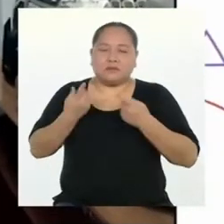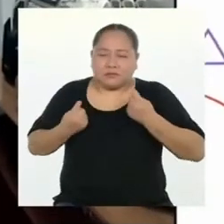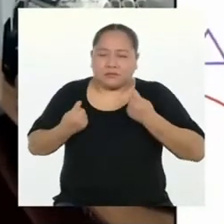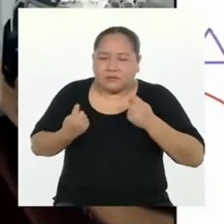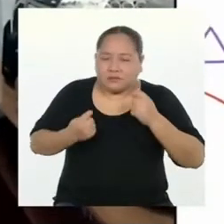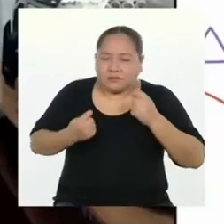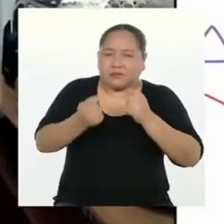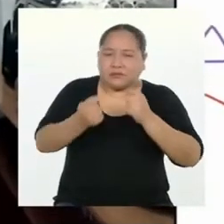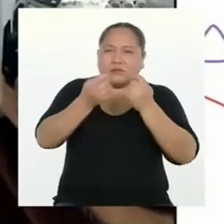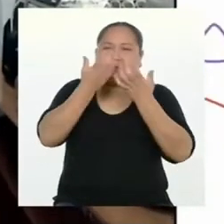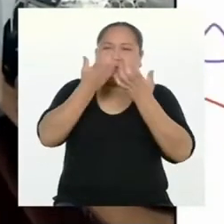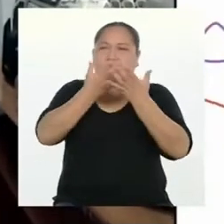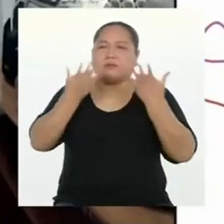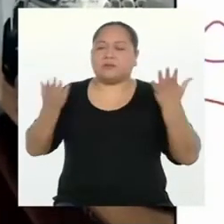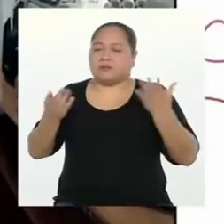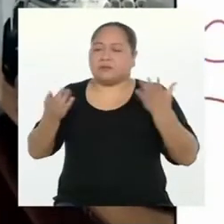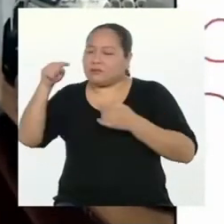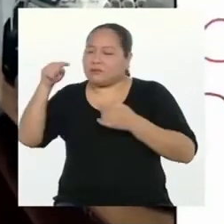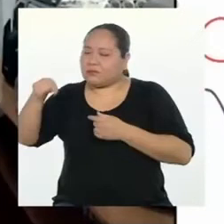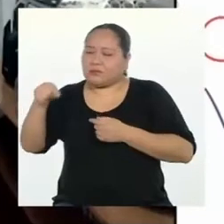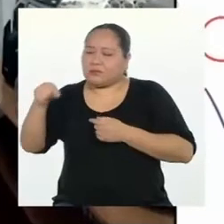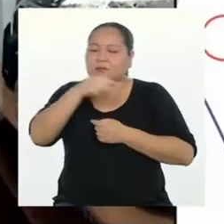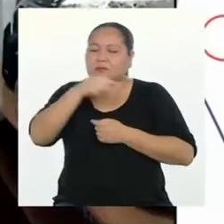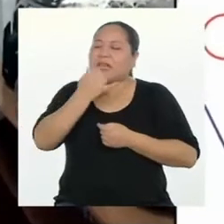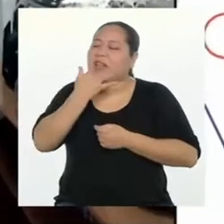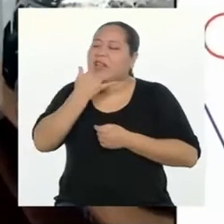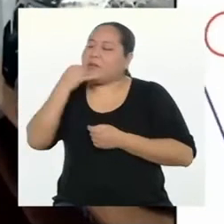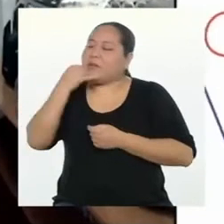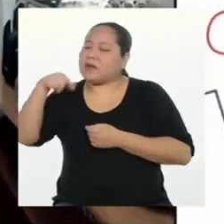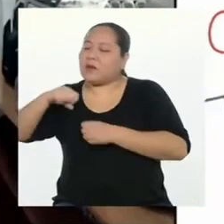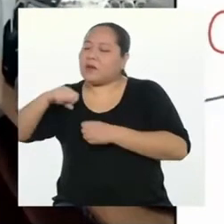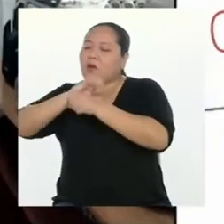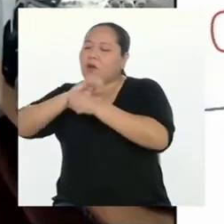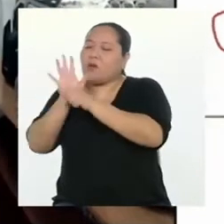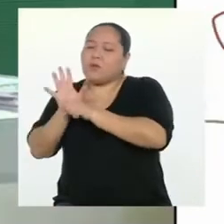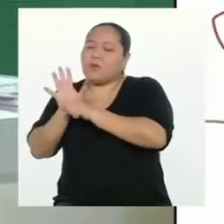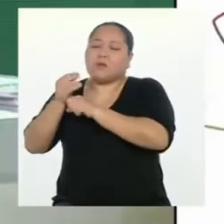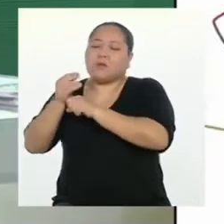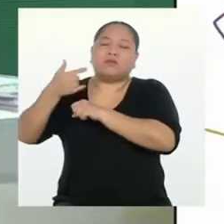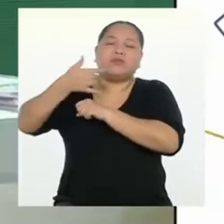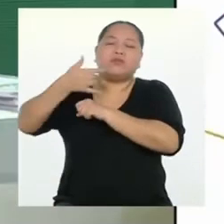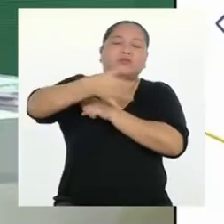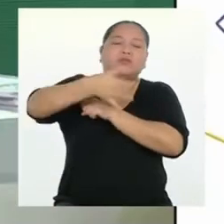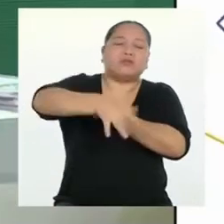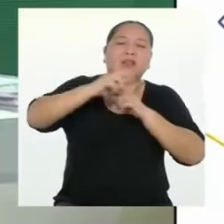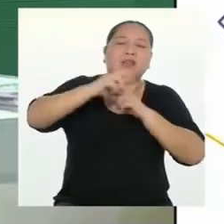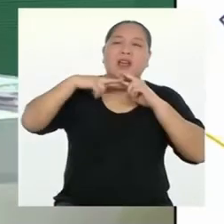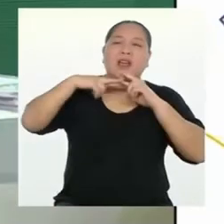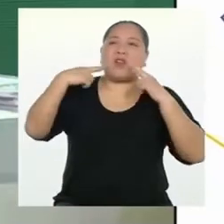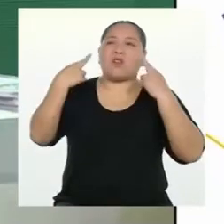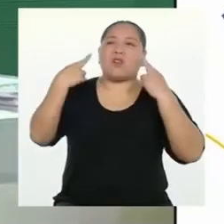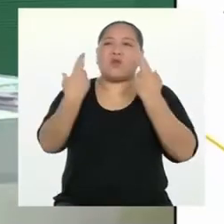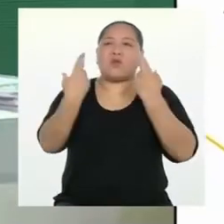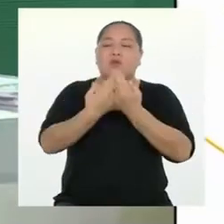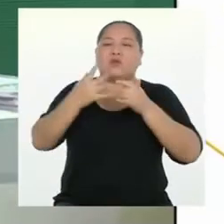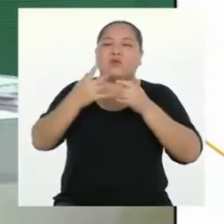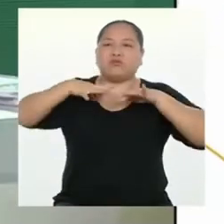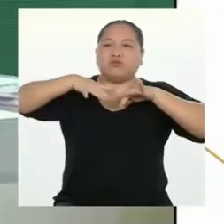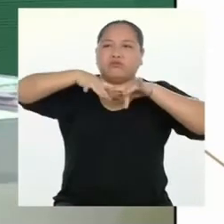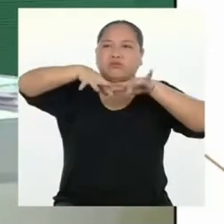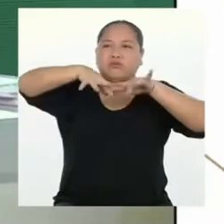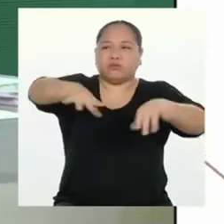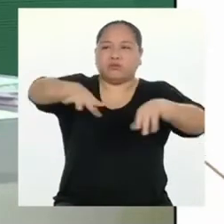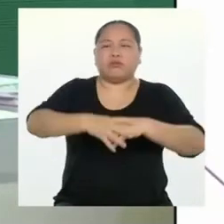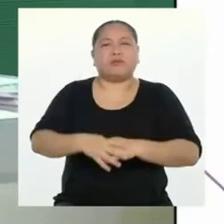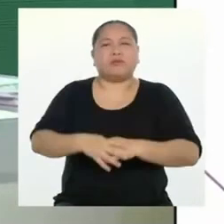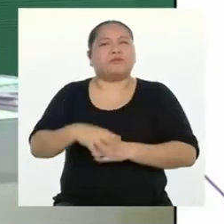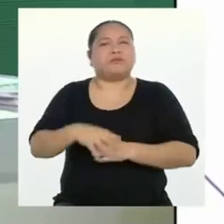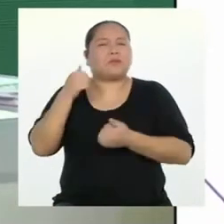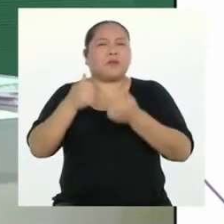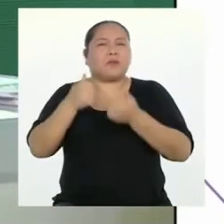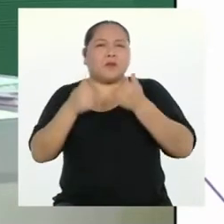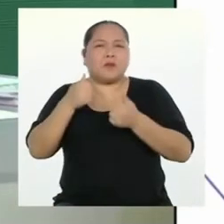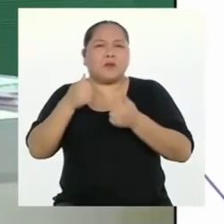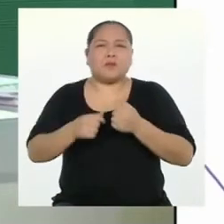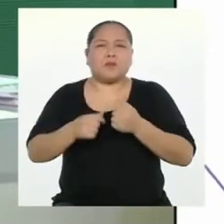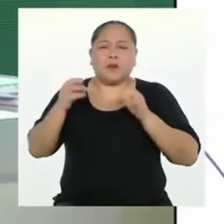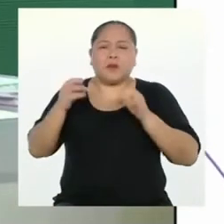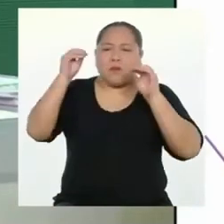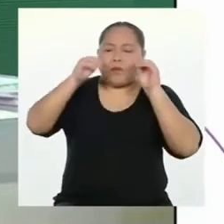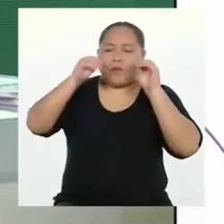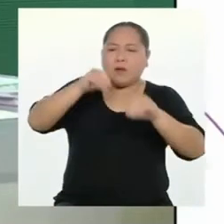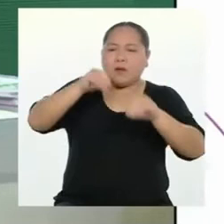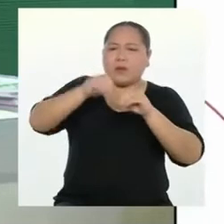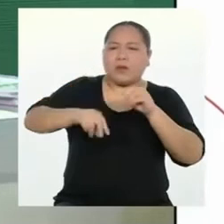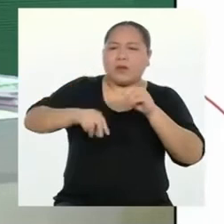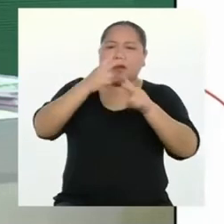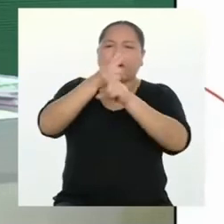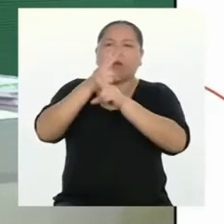las causas y consecuencias que trae la propagación del COVID-19 en las reuniones. ¿Qué ideas tuviste a raíz del ejercicio para incentivar el cuidado,